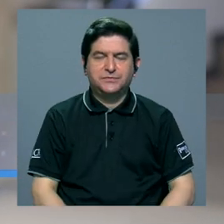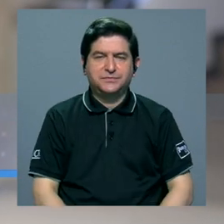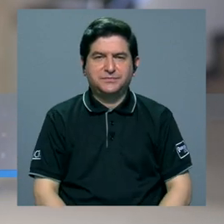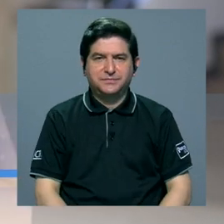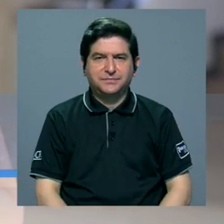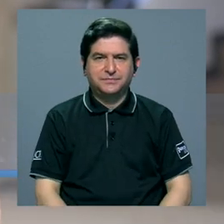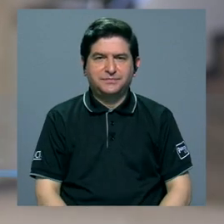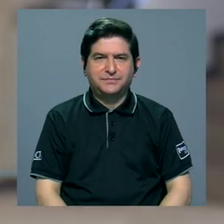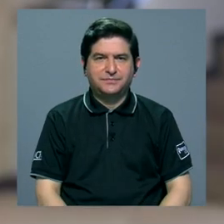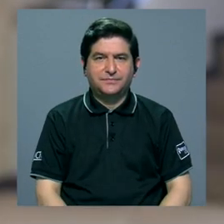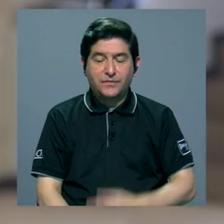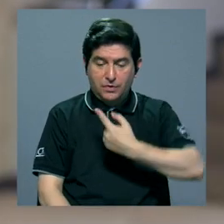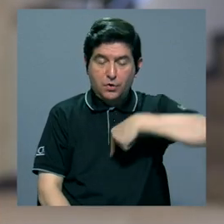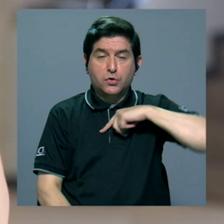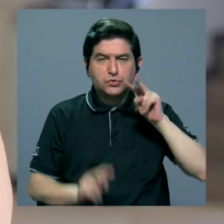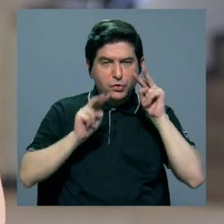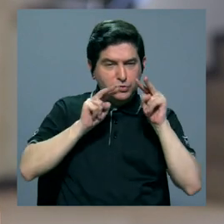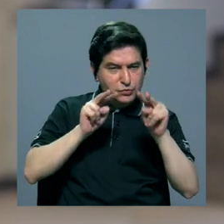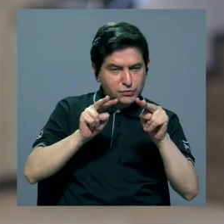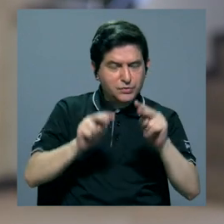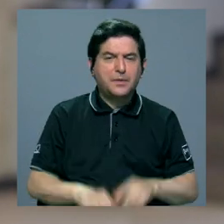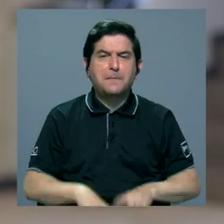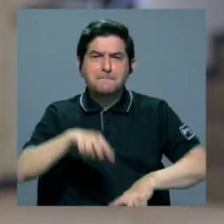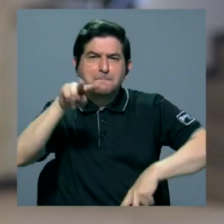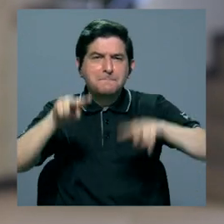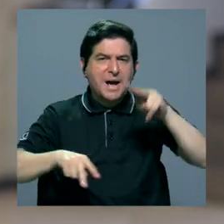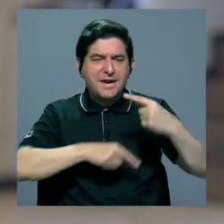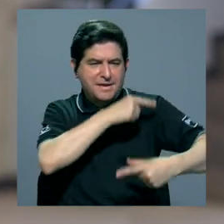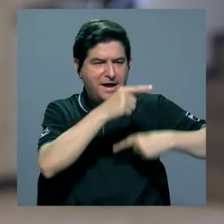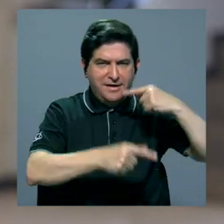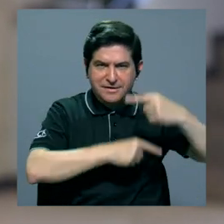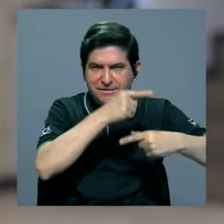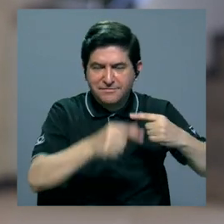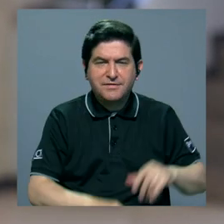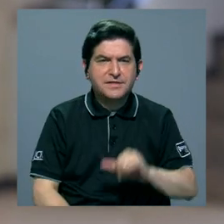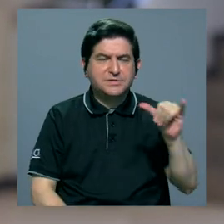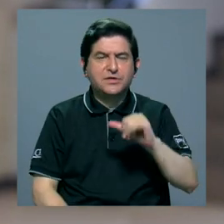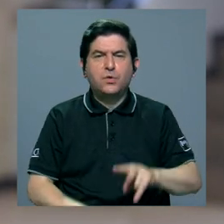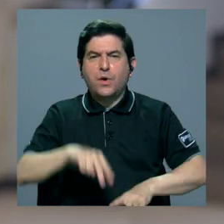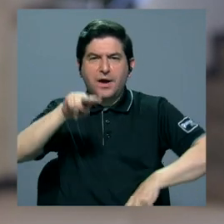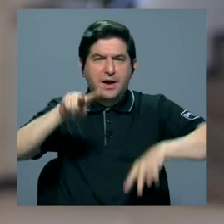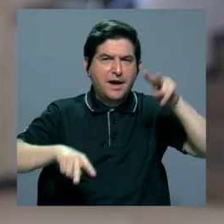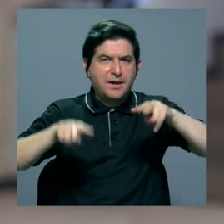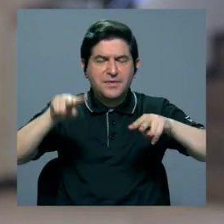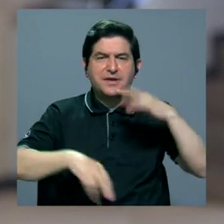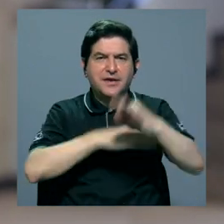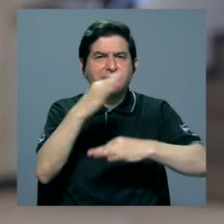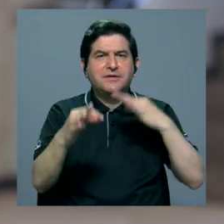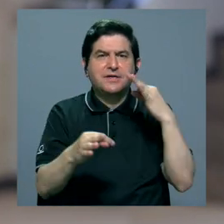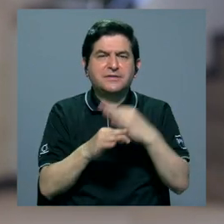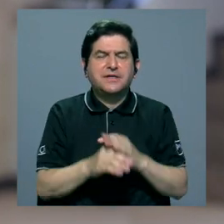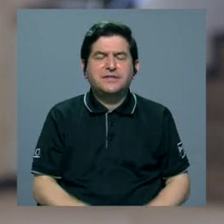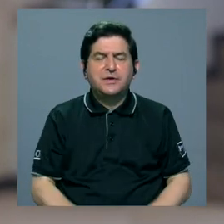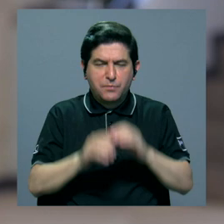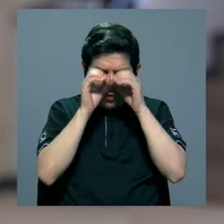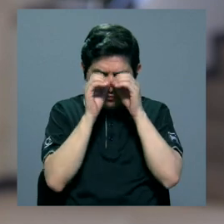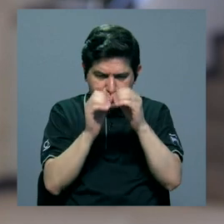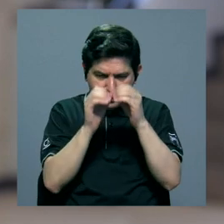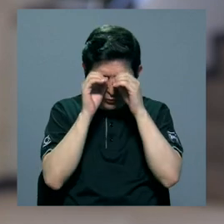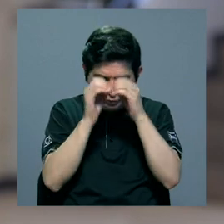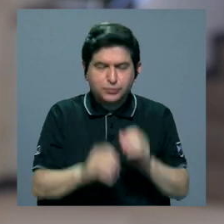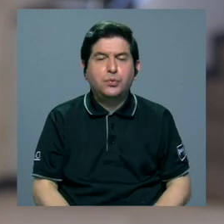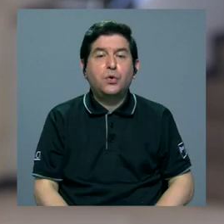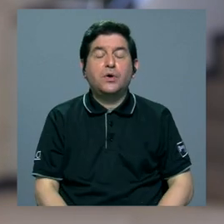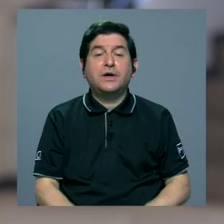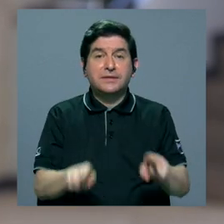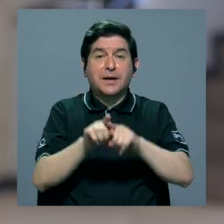vamos a observar tanto variables genéticas como variables a nivel microbiológico, a